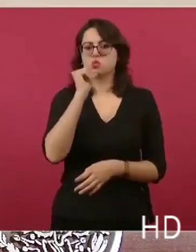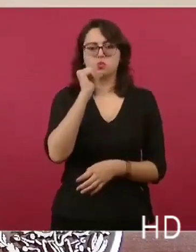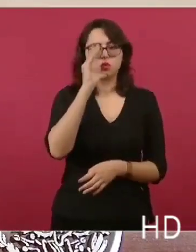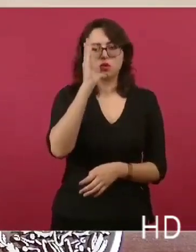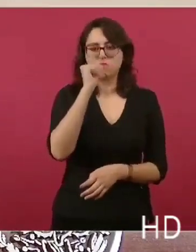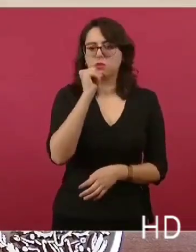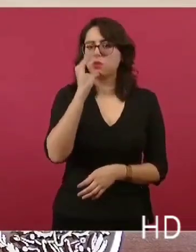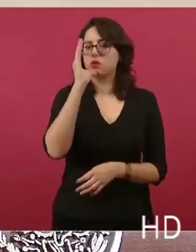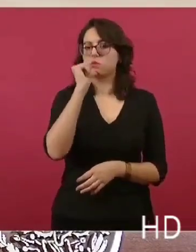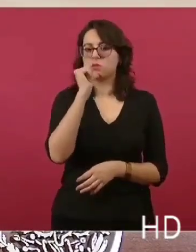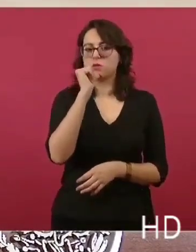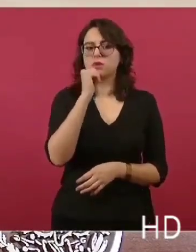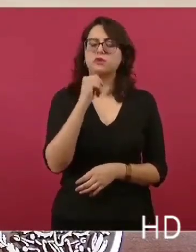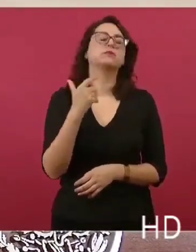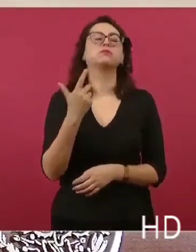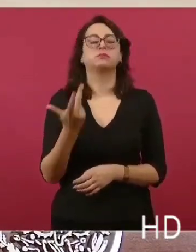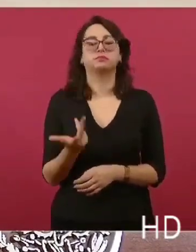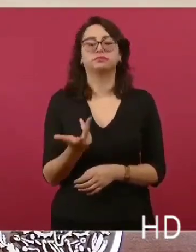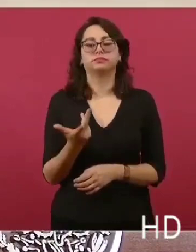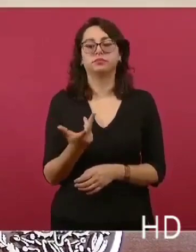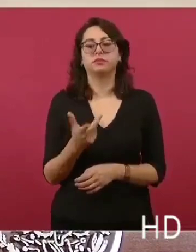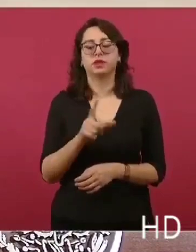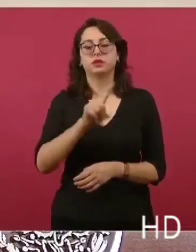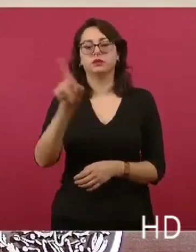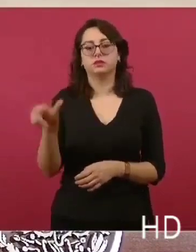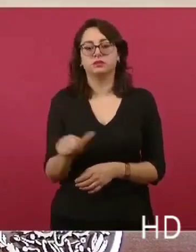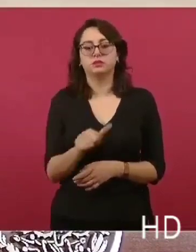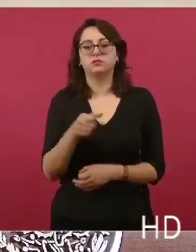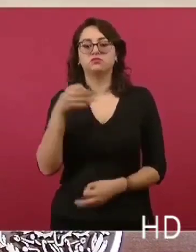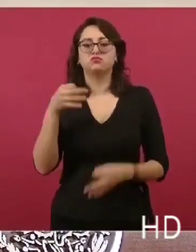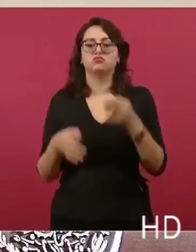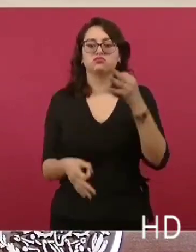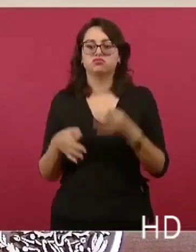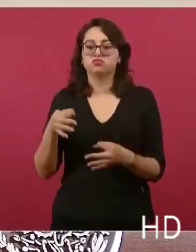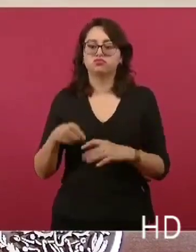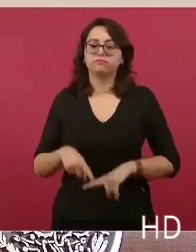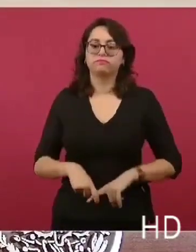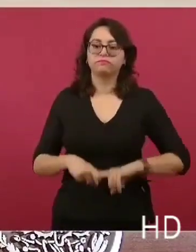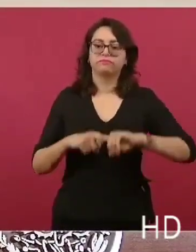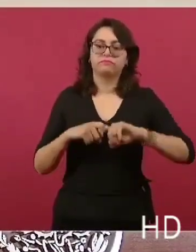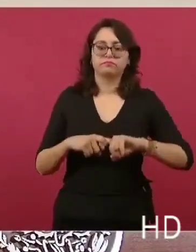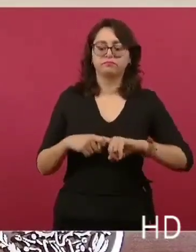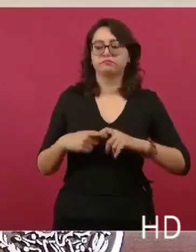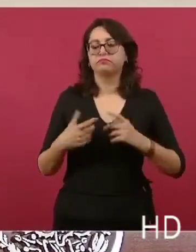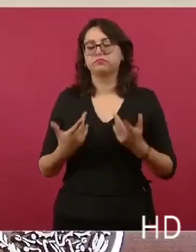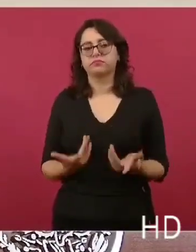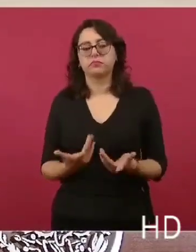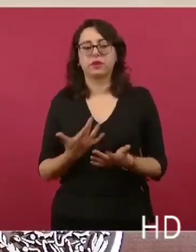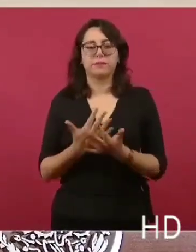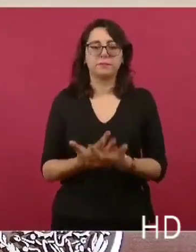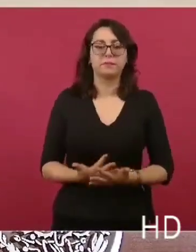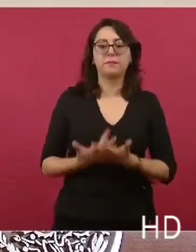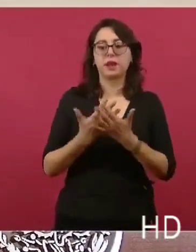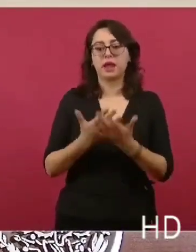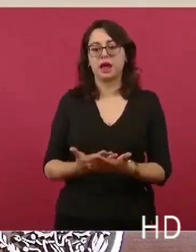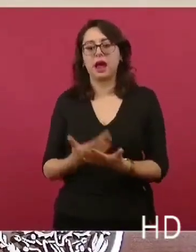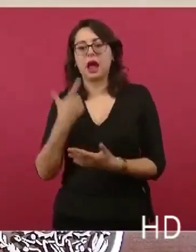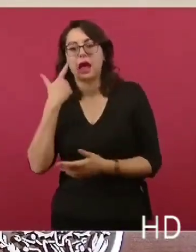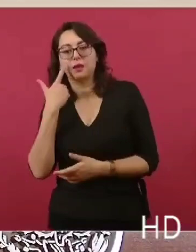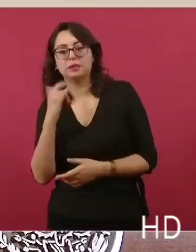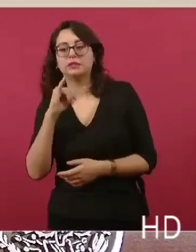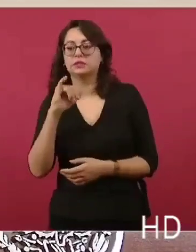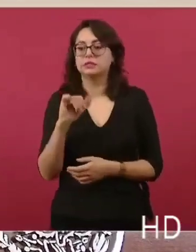Y esto hizo que el juicio se suspendiera mientras se resolvía ese